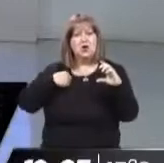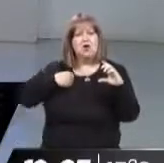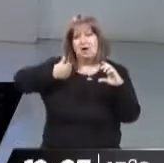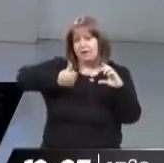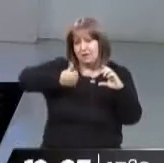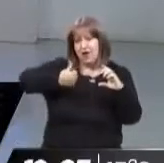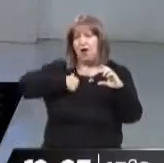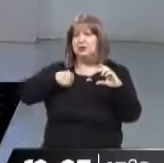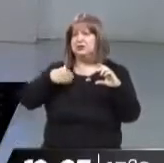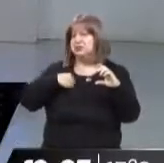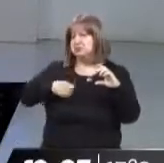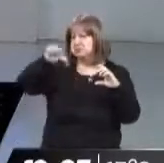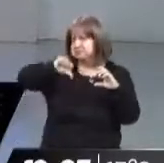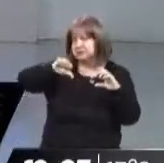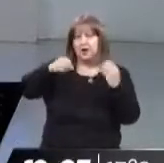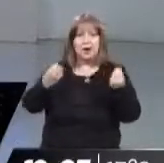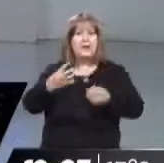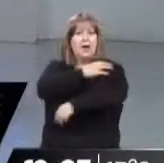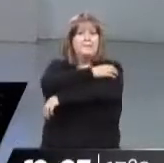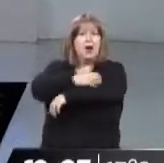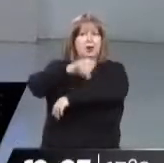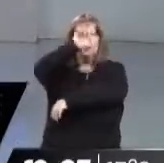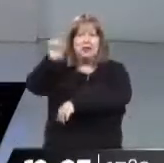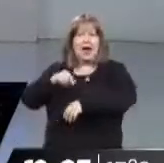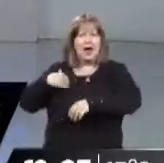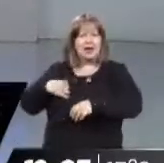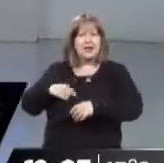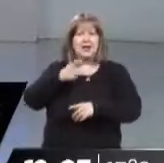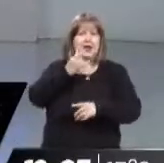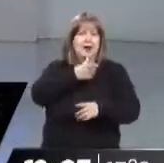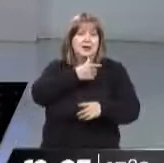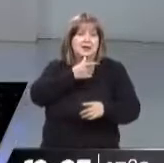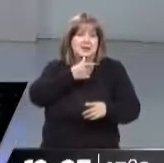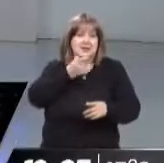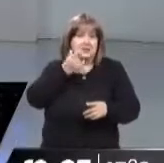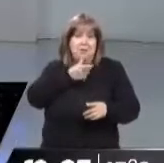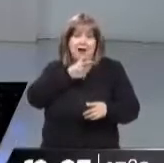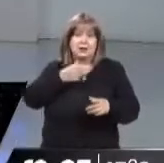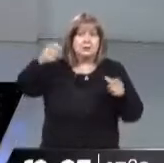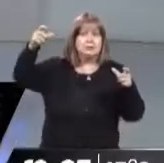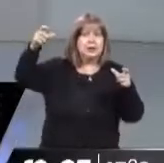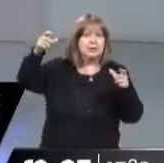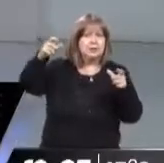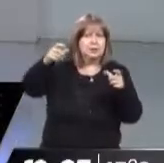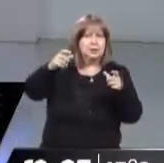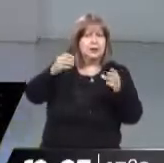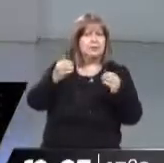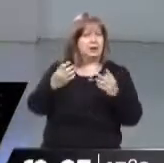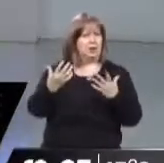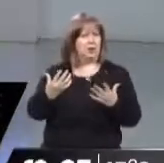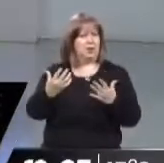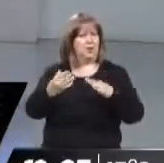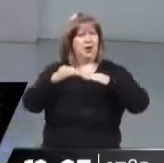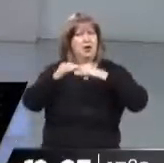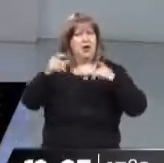hablábamos de la cantidad de pobres que hay en Argentina, muchos decían que si bien habían bajado la cantidad de pobres, pero había subido la cantidad de